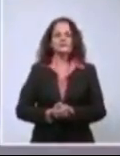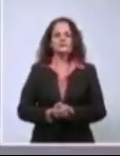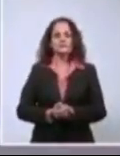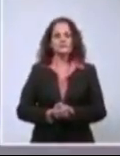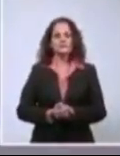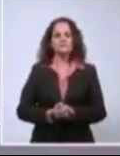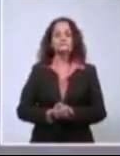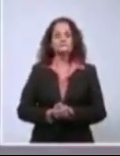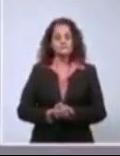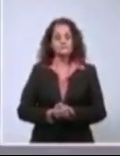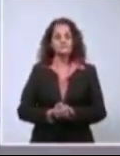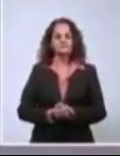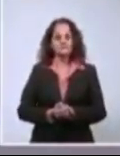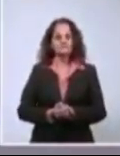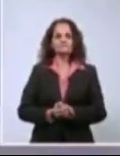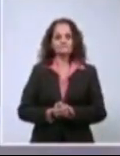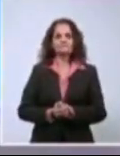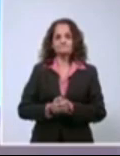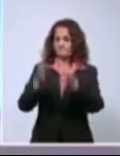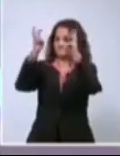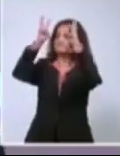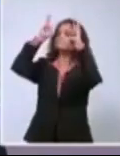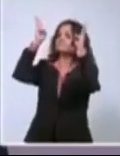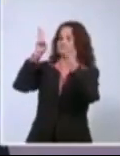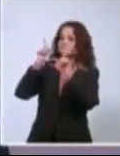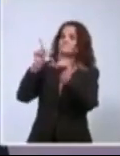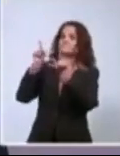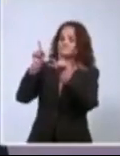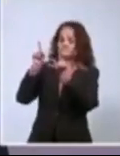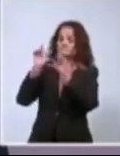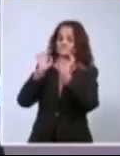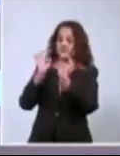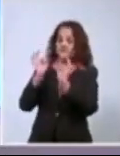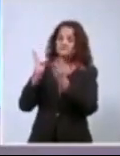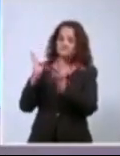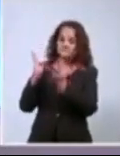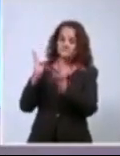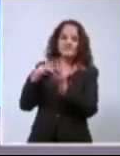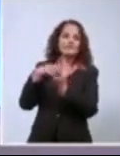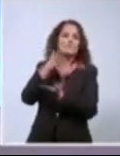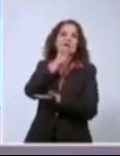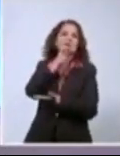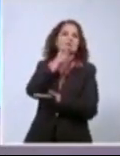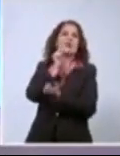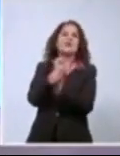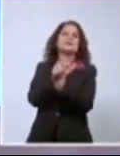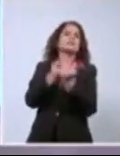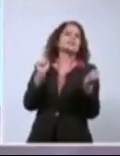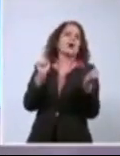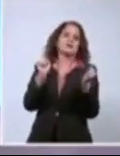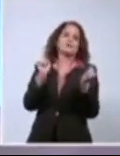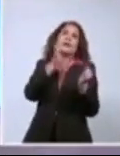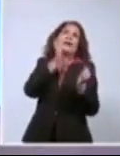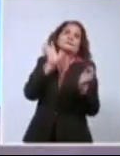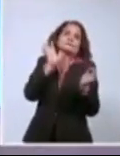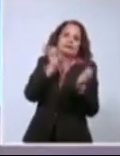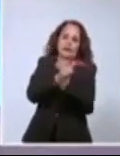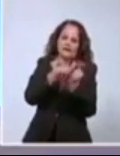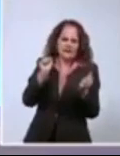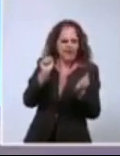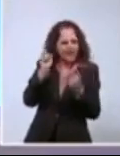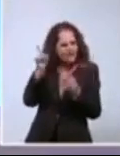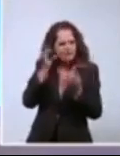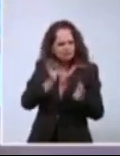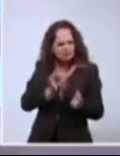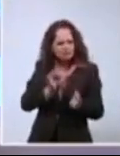Las redes sociales. Las redes sociales. El reino de la libertad. De la aparente libertad. Me pregunto si ese espacio